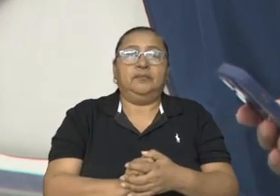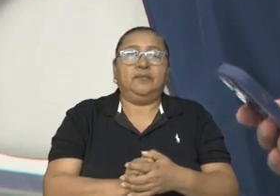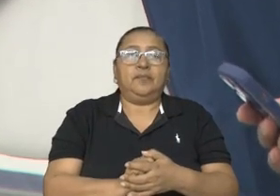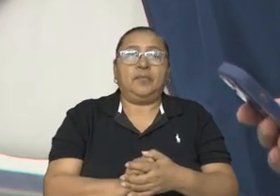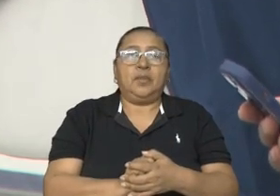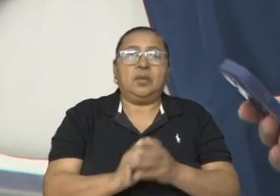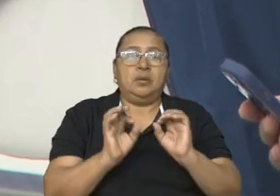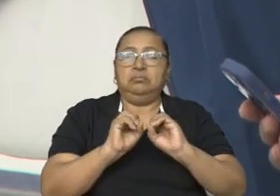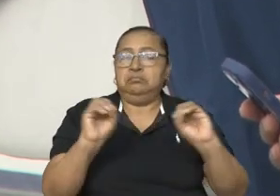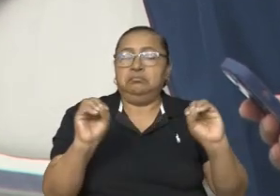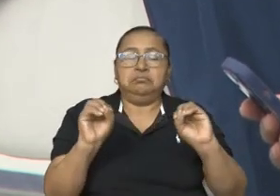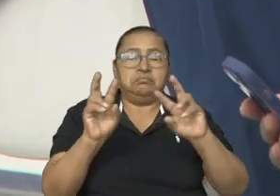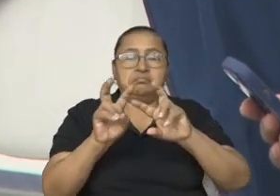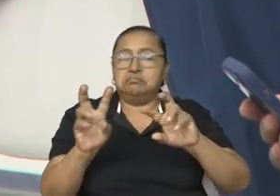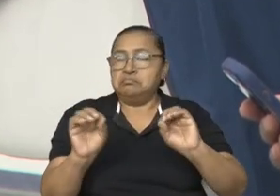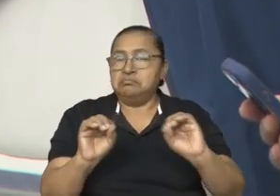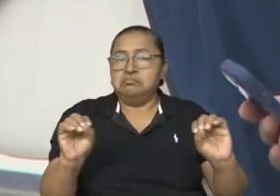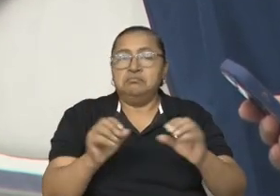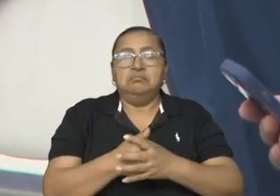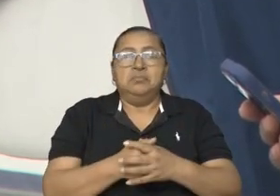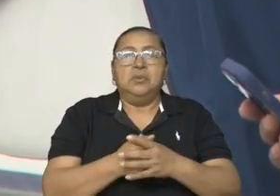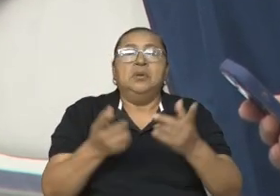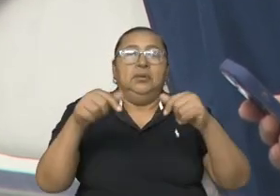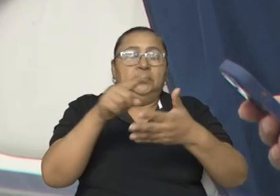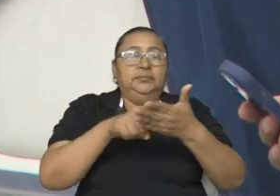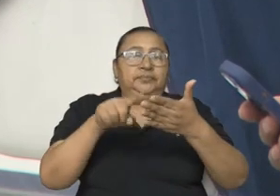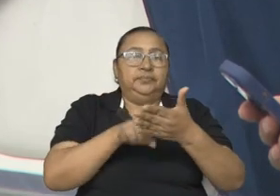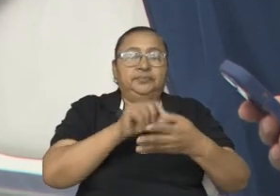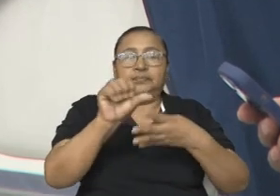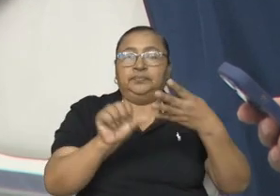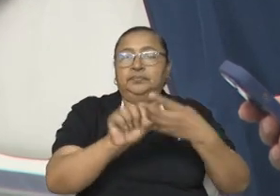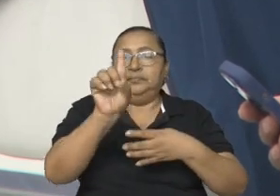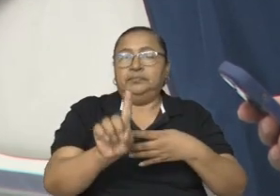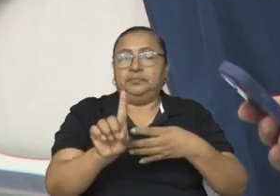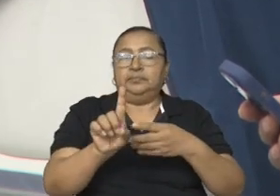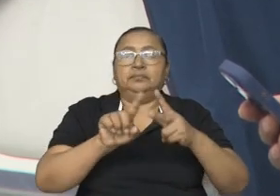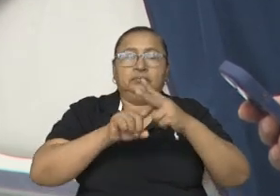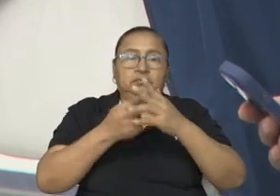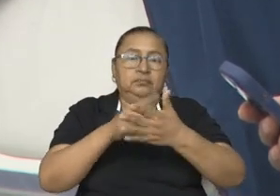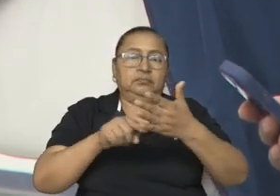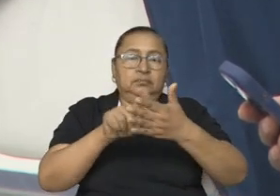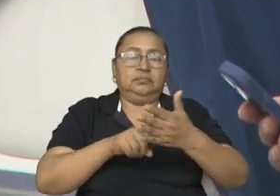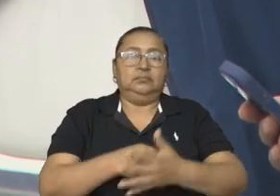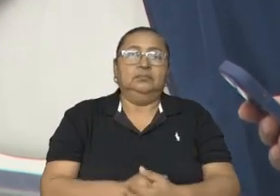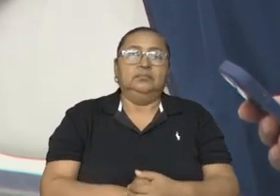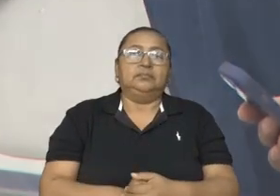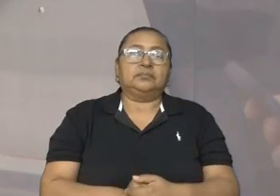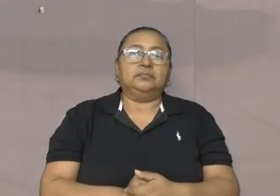No hay observaciones. A votación el artículo 1. Se abre la votación.